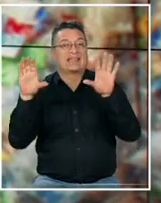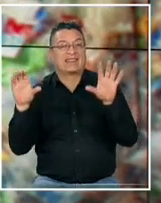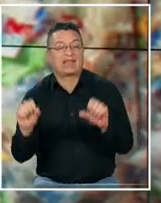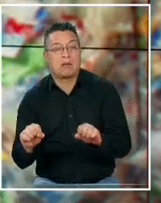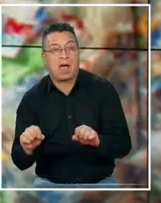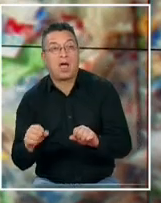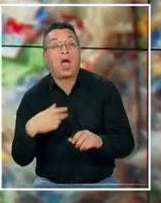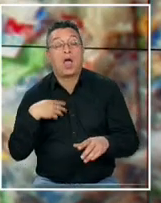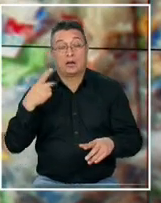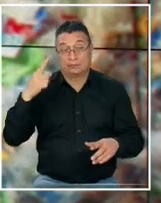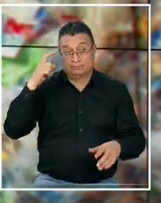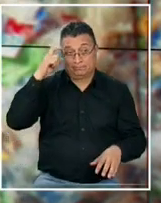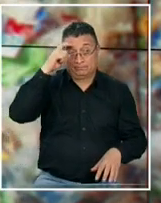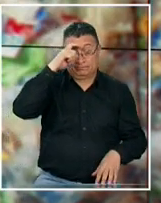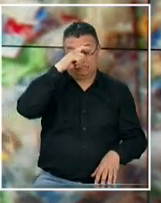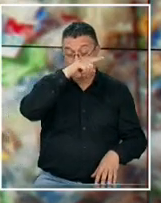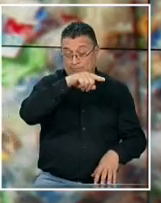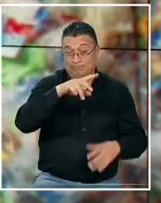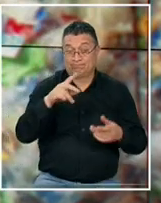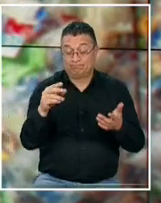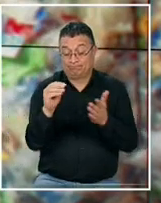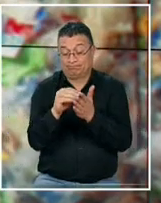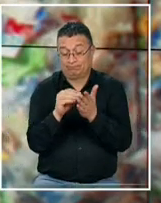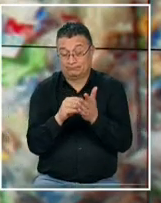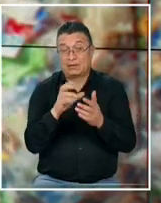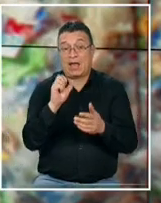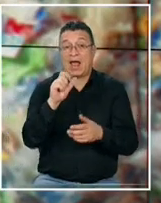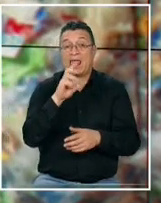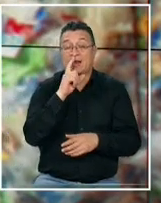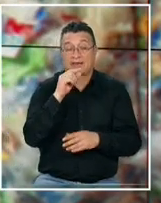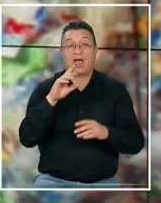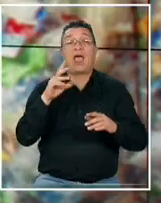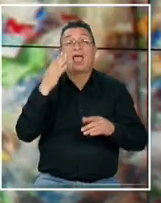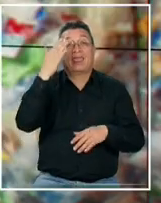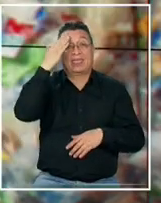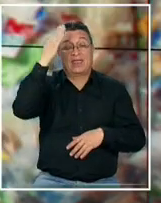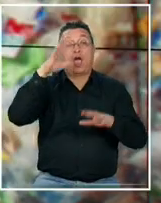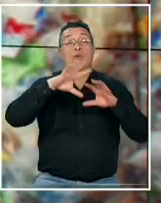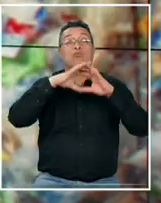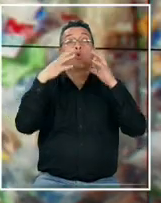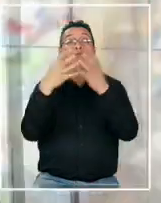preocupantes cifras que vuelven a encender la alerta en el día mundial del medio ambiente